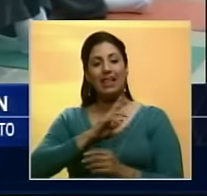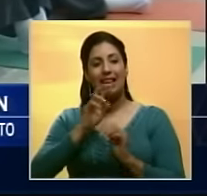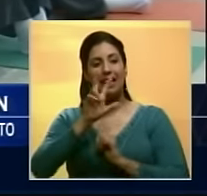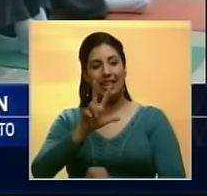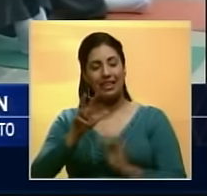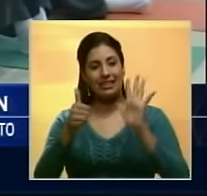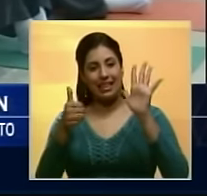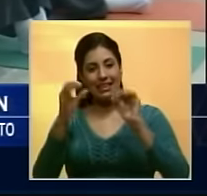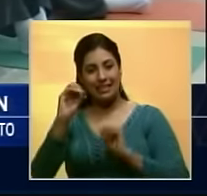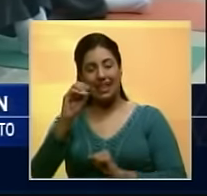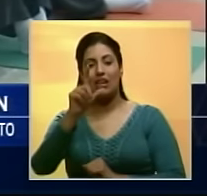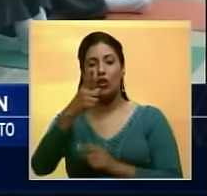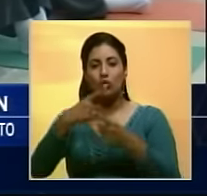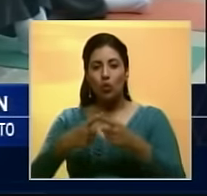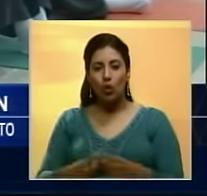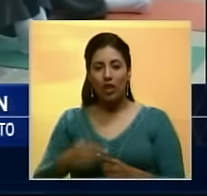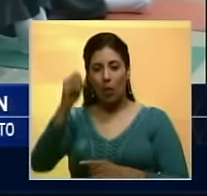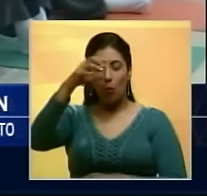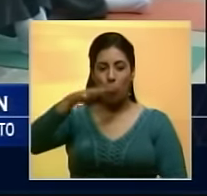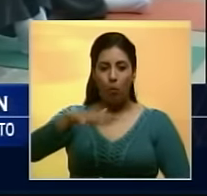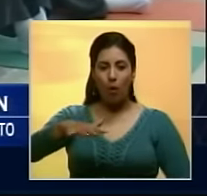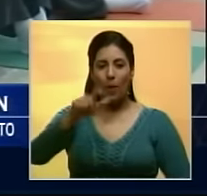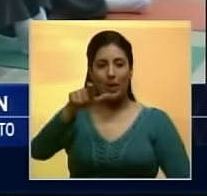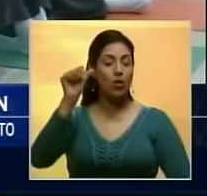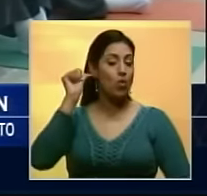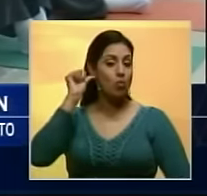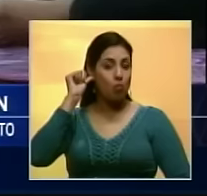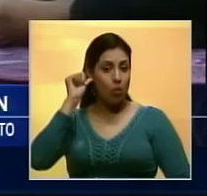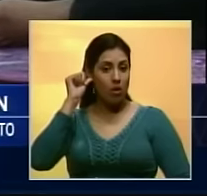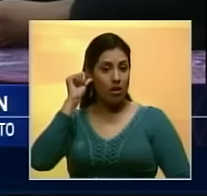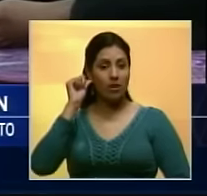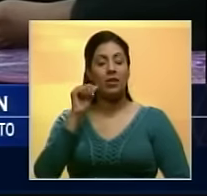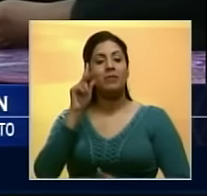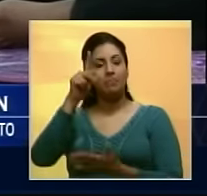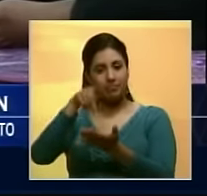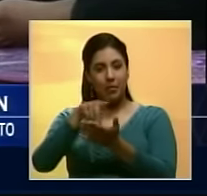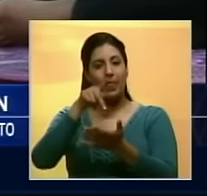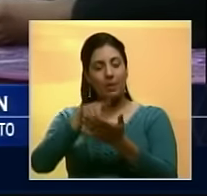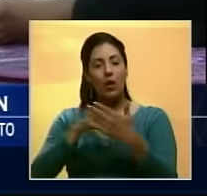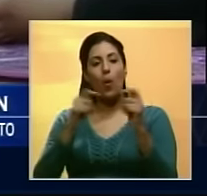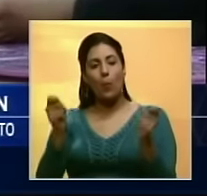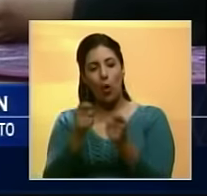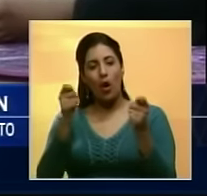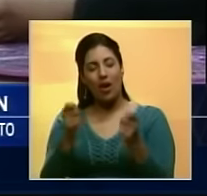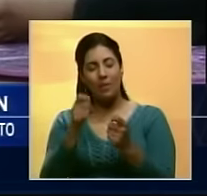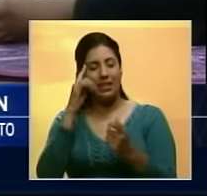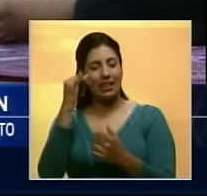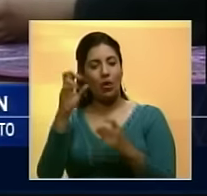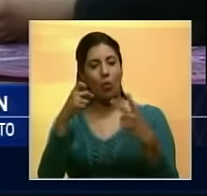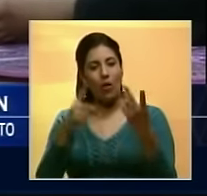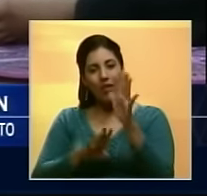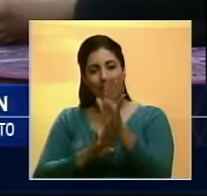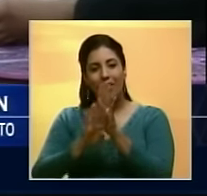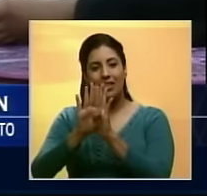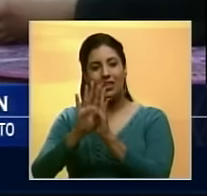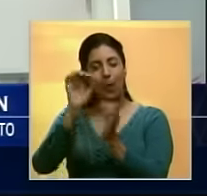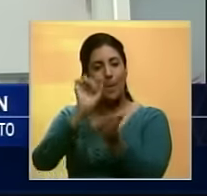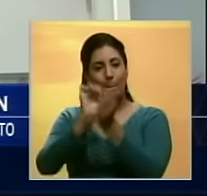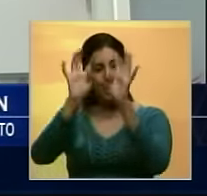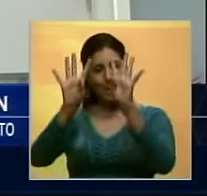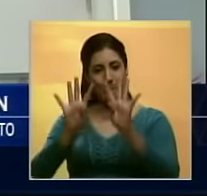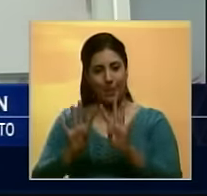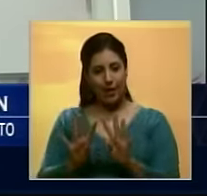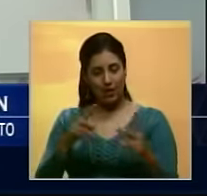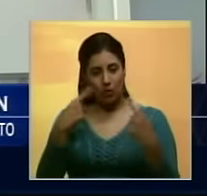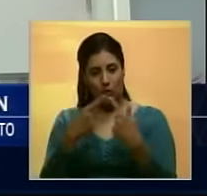que conforman el total de la población penal femenina del país, participan en el programa piloto que se ha desarrollado en las prisiones de